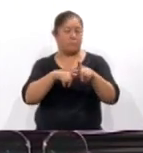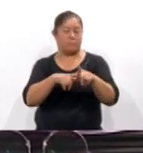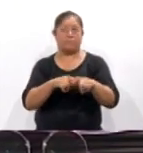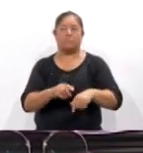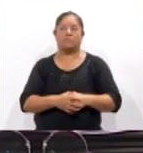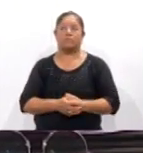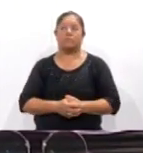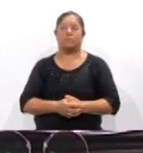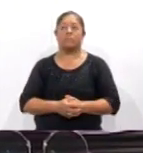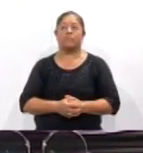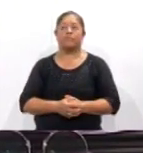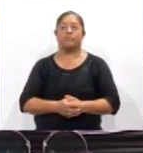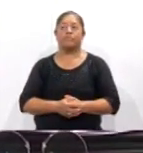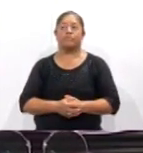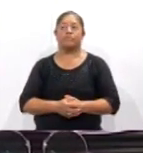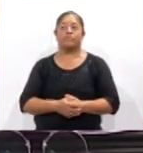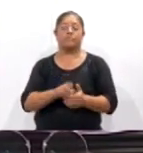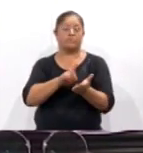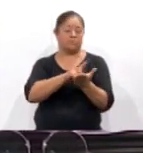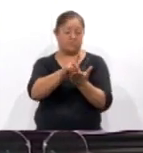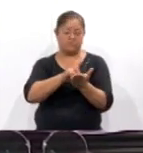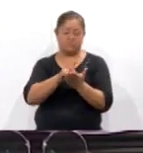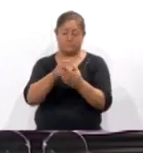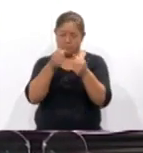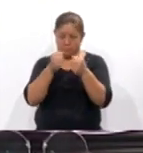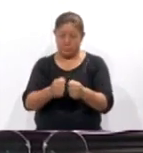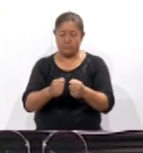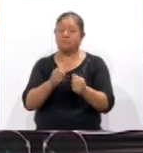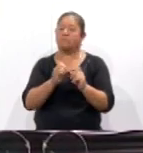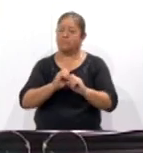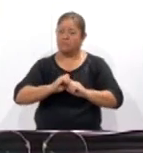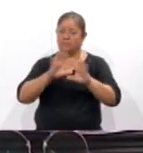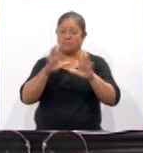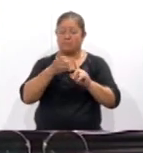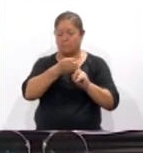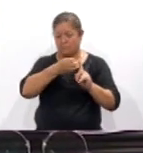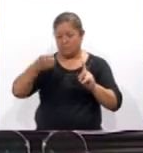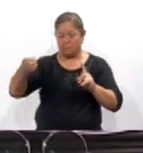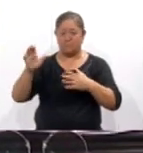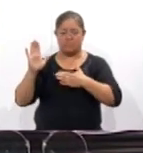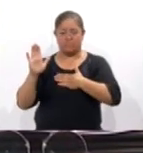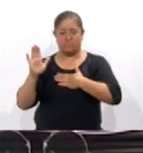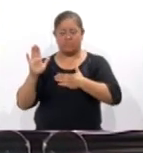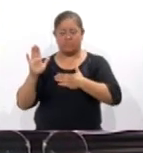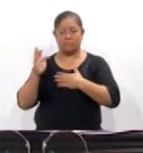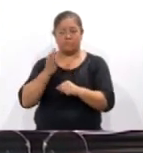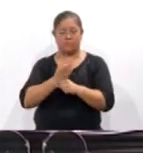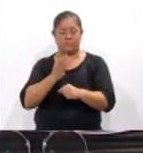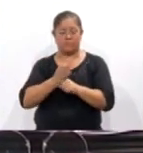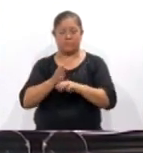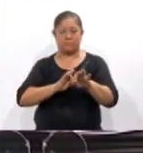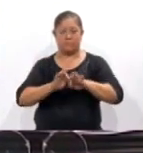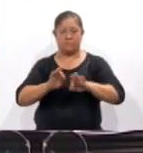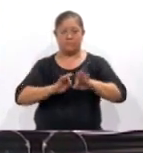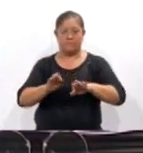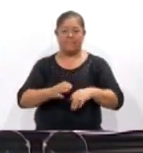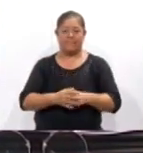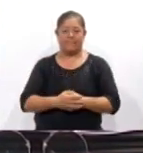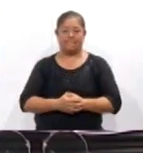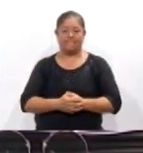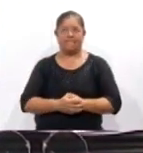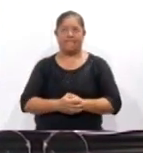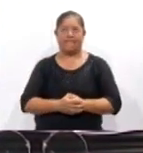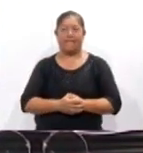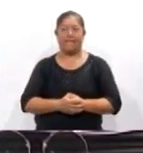determinantes, desde luego con mucha disciplina y compromiso en estas tareas que son